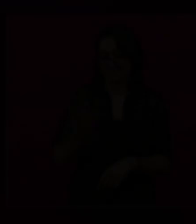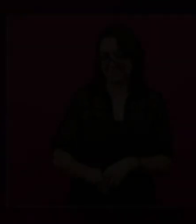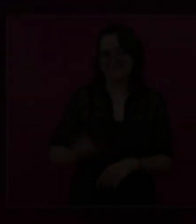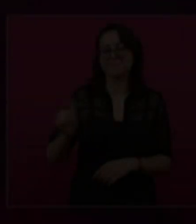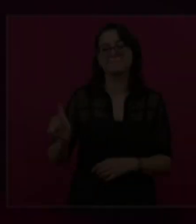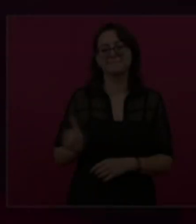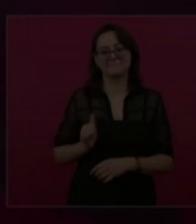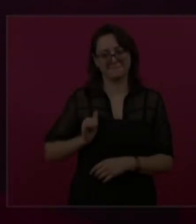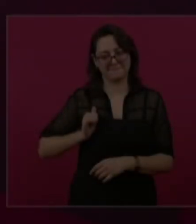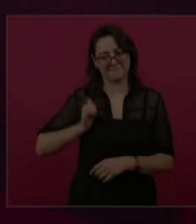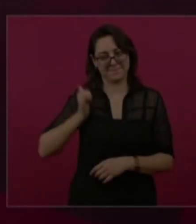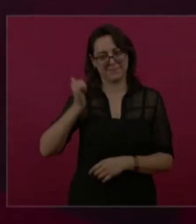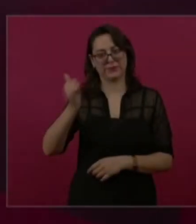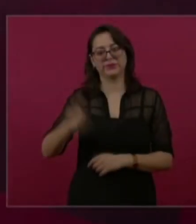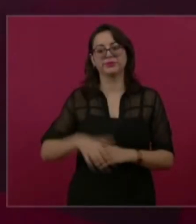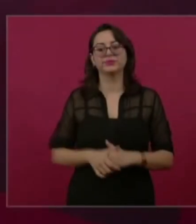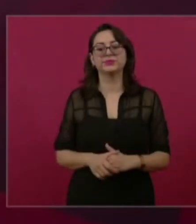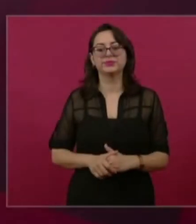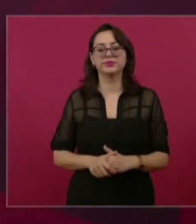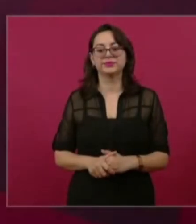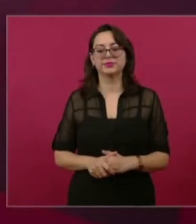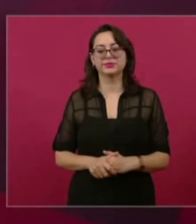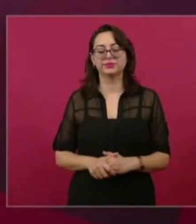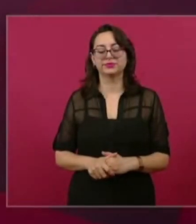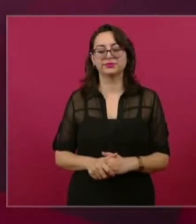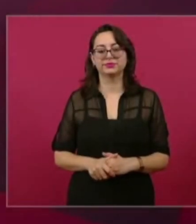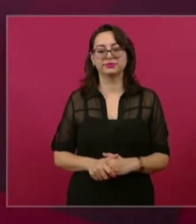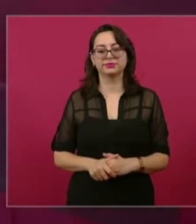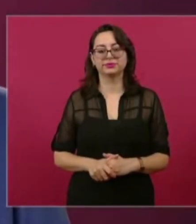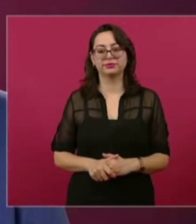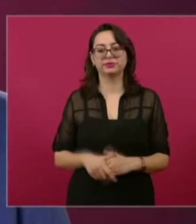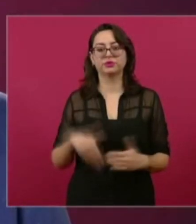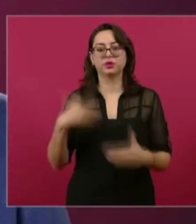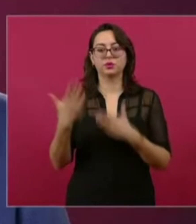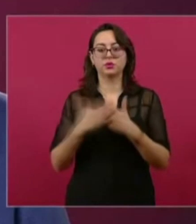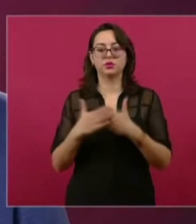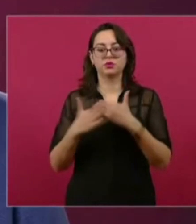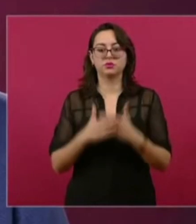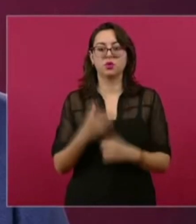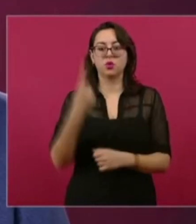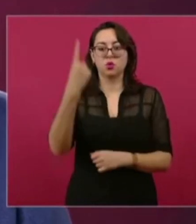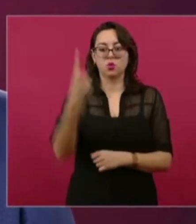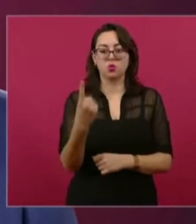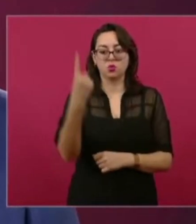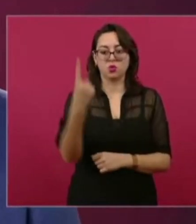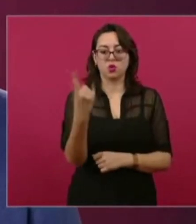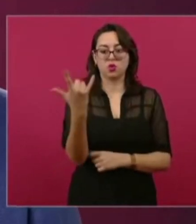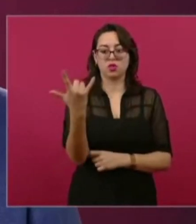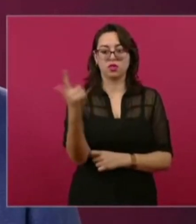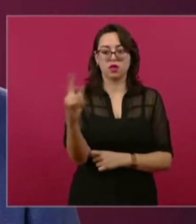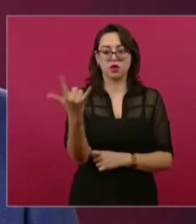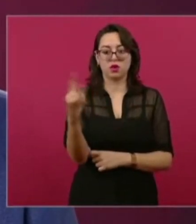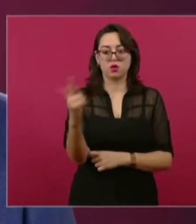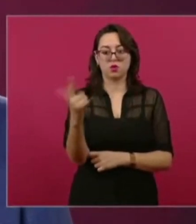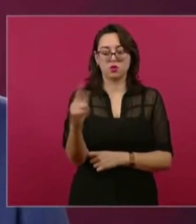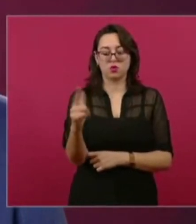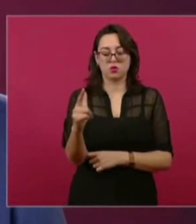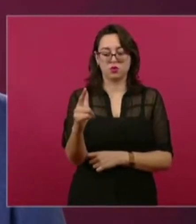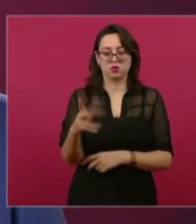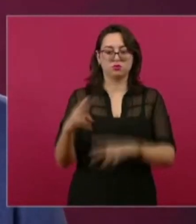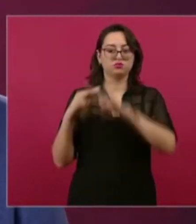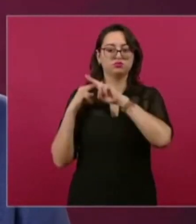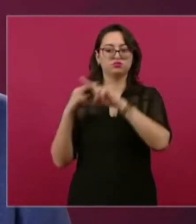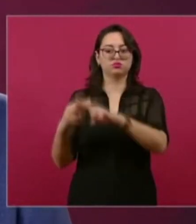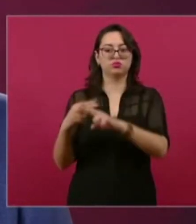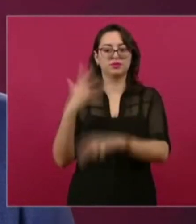Para que no se quejen, el día primero de julio cumplimos cinco años